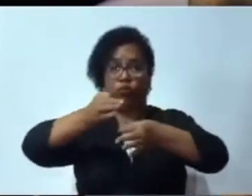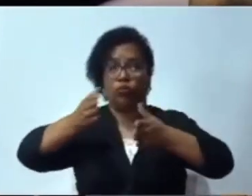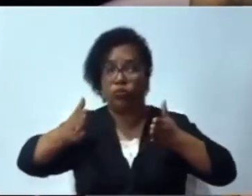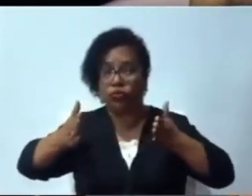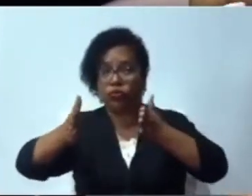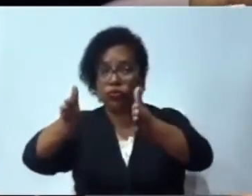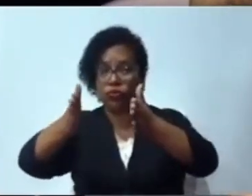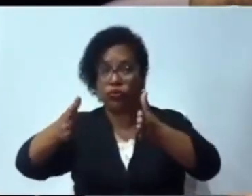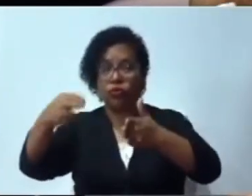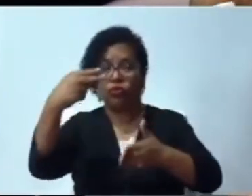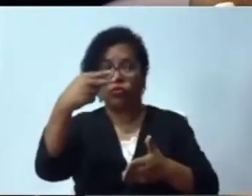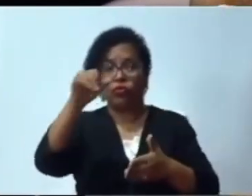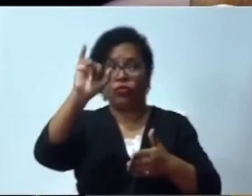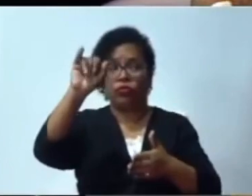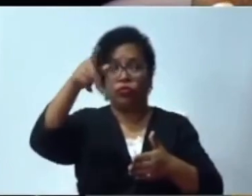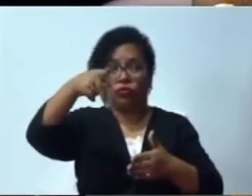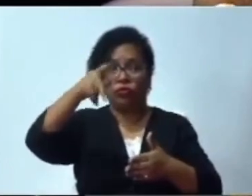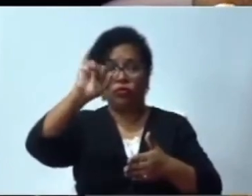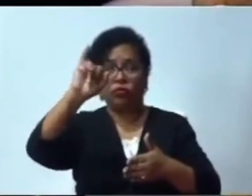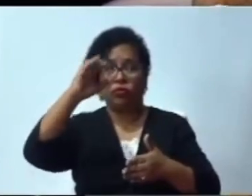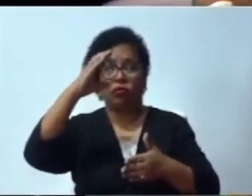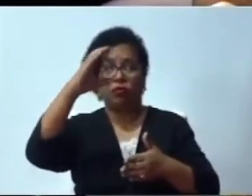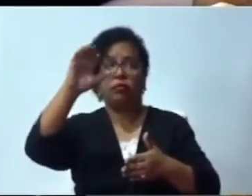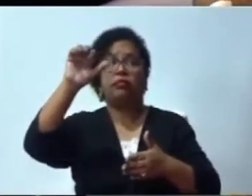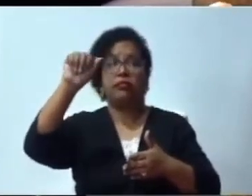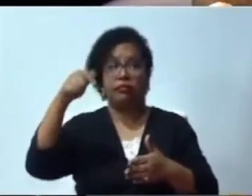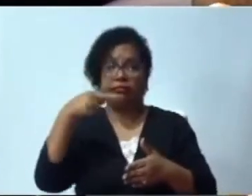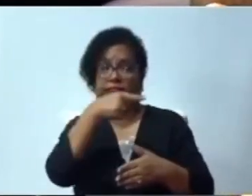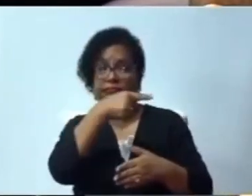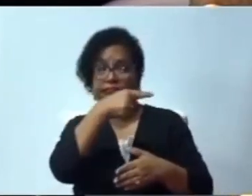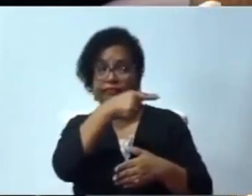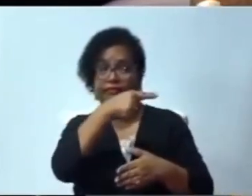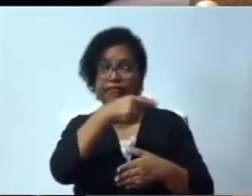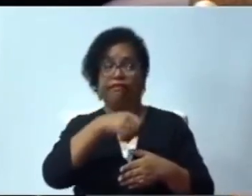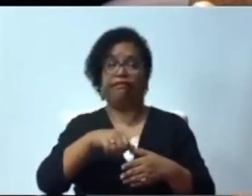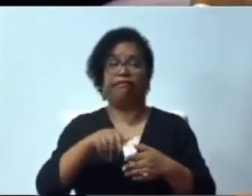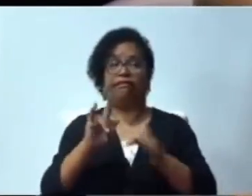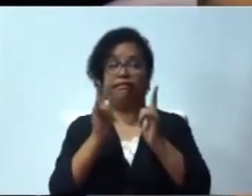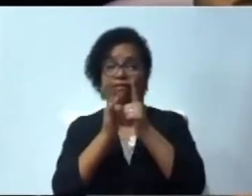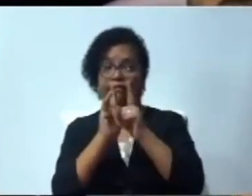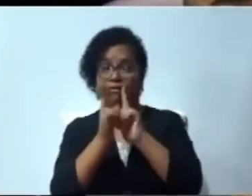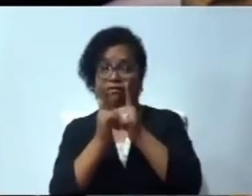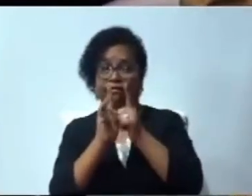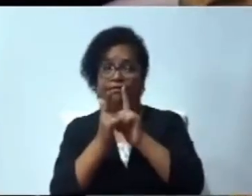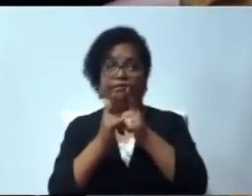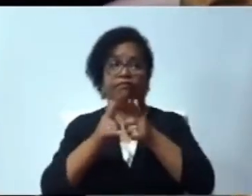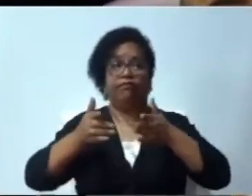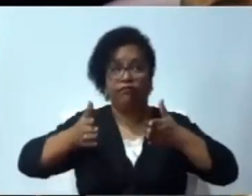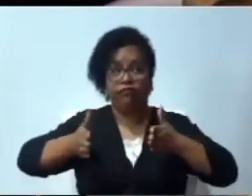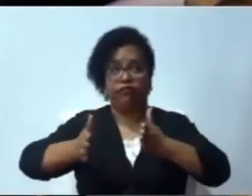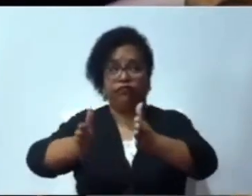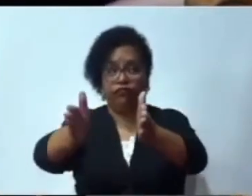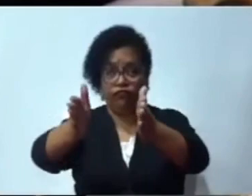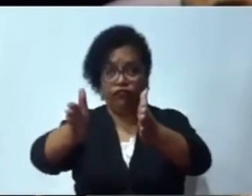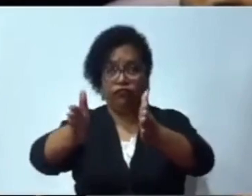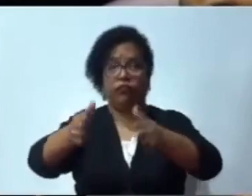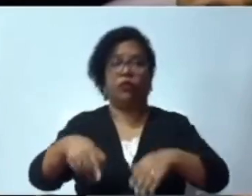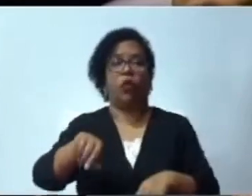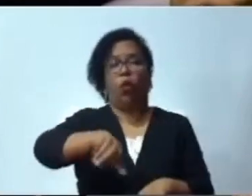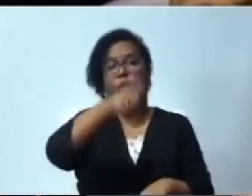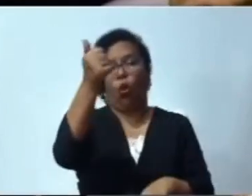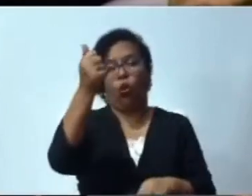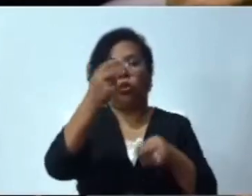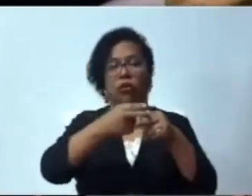Ípica, no ha cumplido con la operación del Topil de San Isidro, no ha cumplido con la conducción de la carretera de Lámbar,